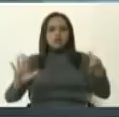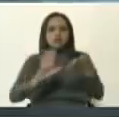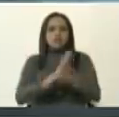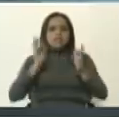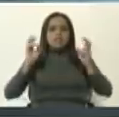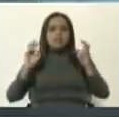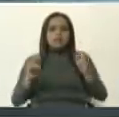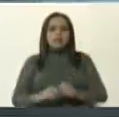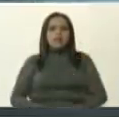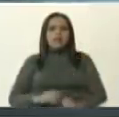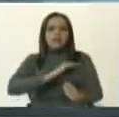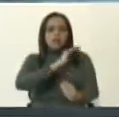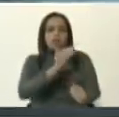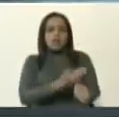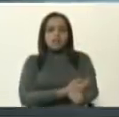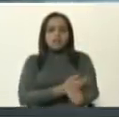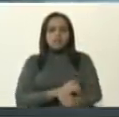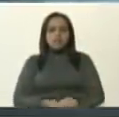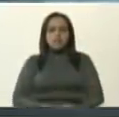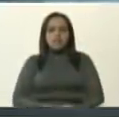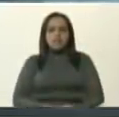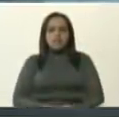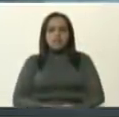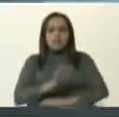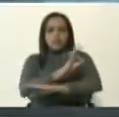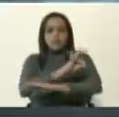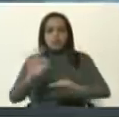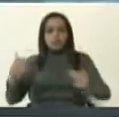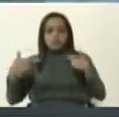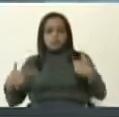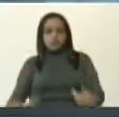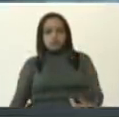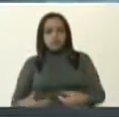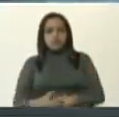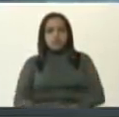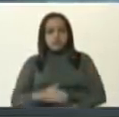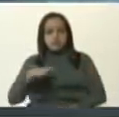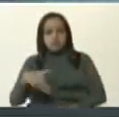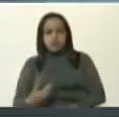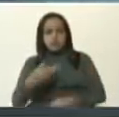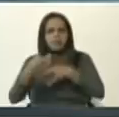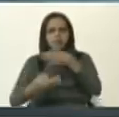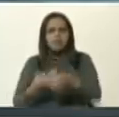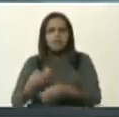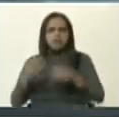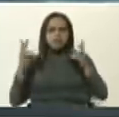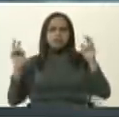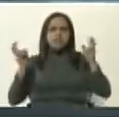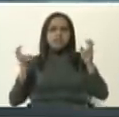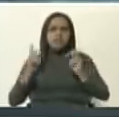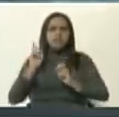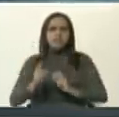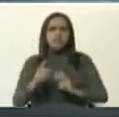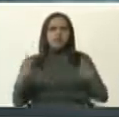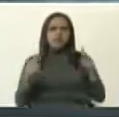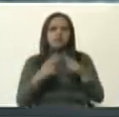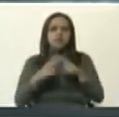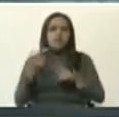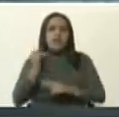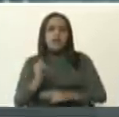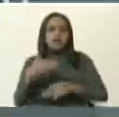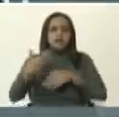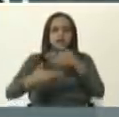el cordón humanitario. ¿Me podría dar un balance sobre este tema debido al aumento de los casos y también conocer si se ha venido